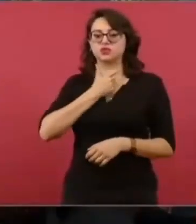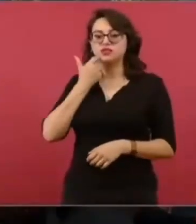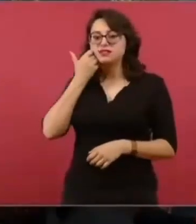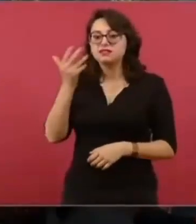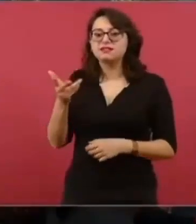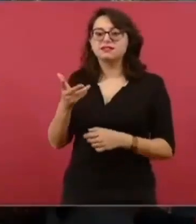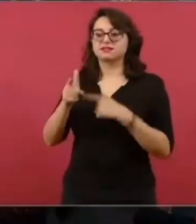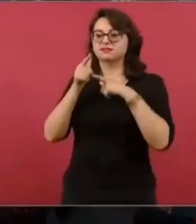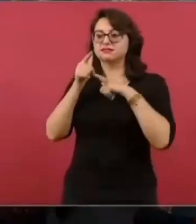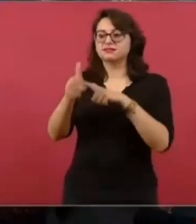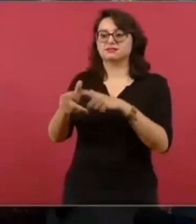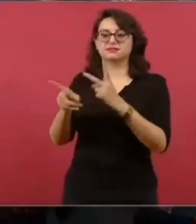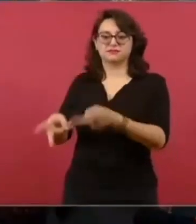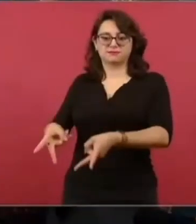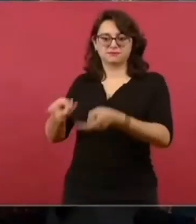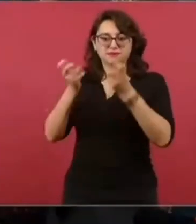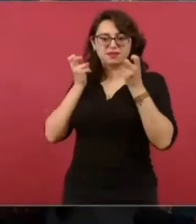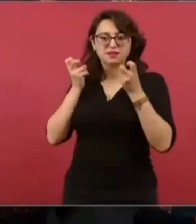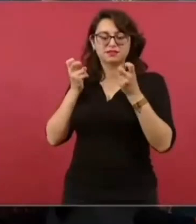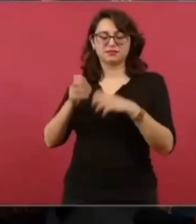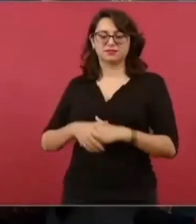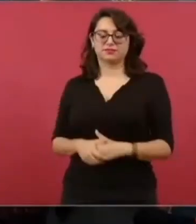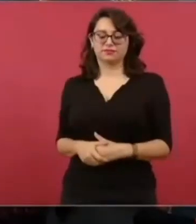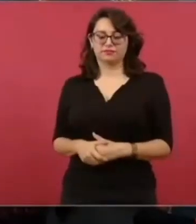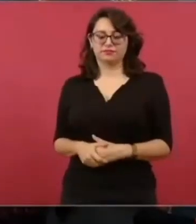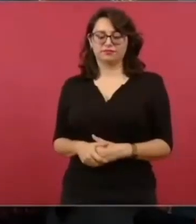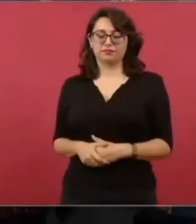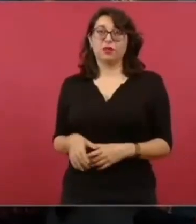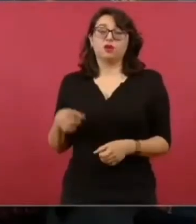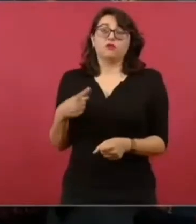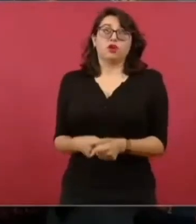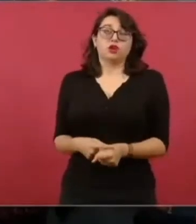Entonces, los pacientes.